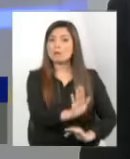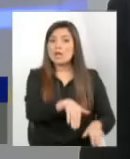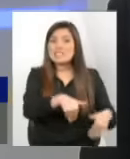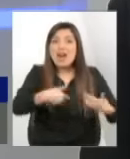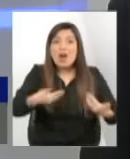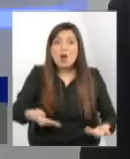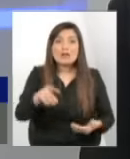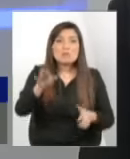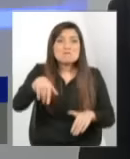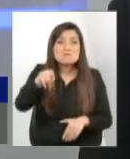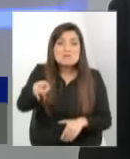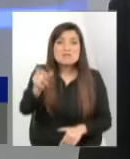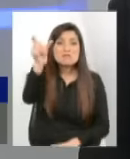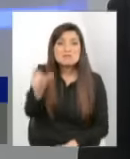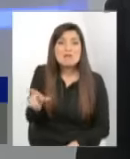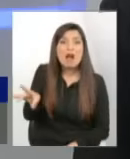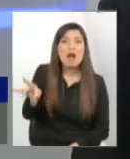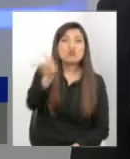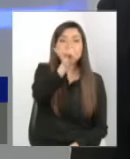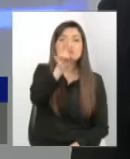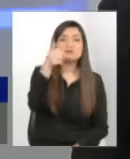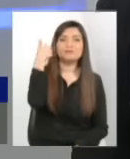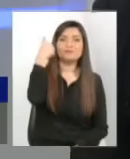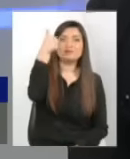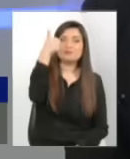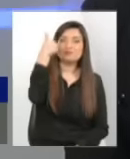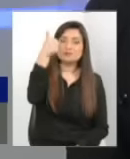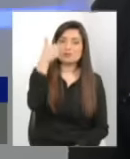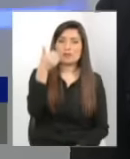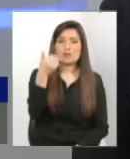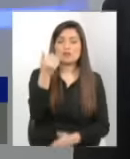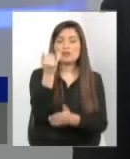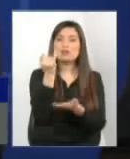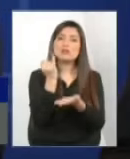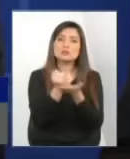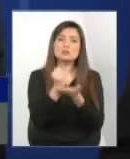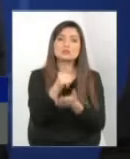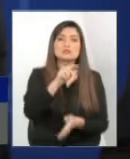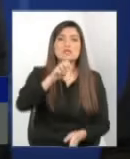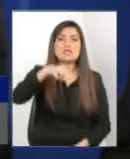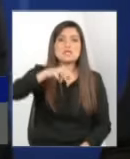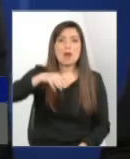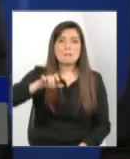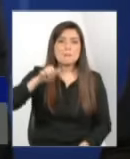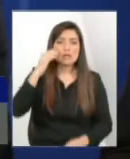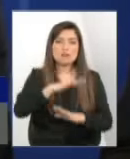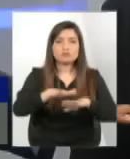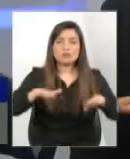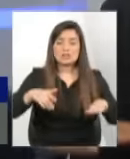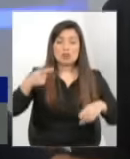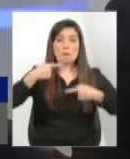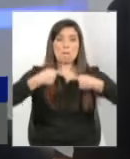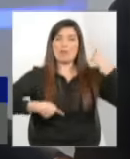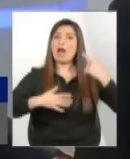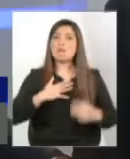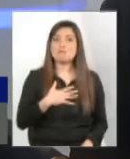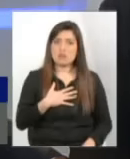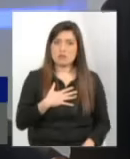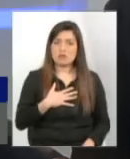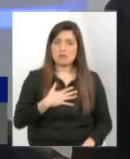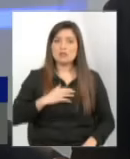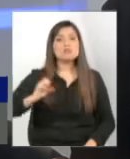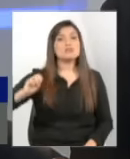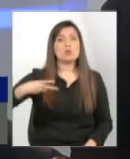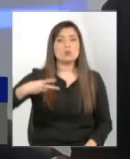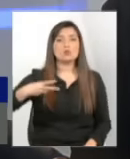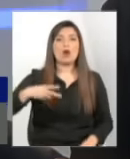está dirigiendo el Servicio Nacional de Menores a mí me está provocando un cortocircuito y lo segundo apoyando también lo que